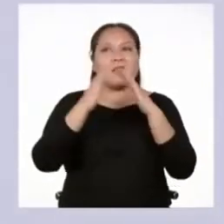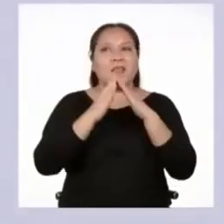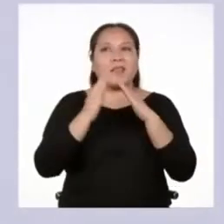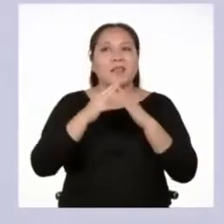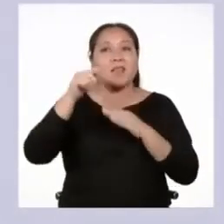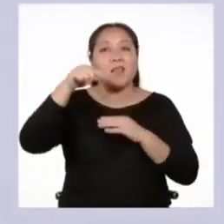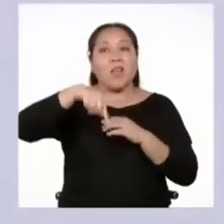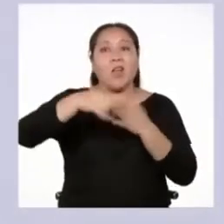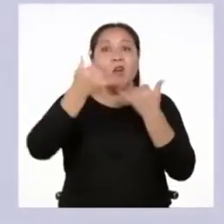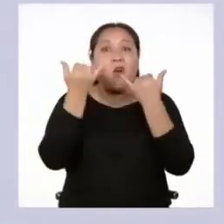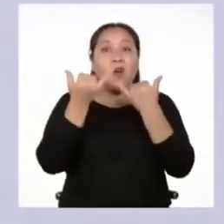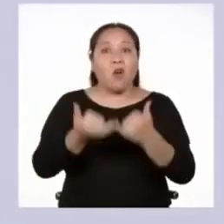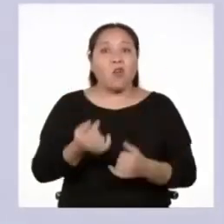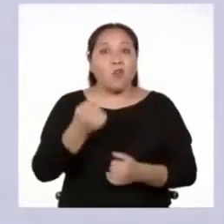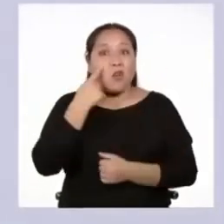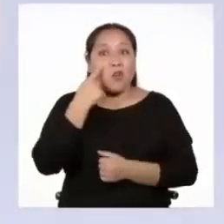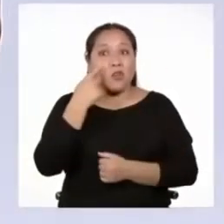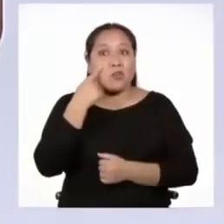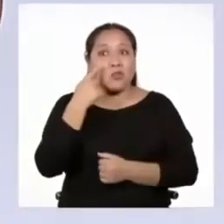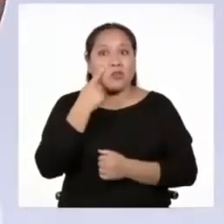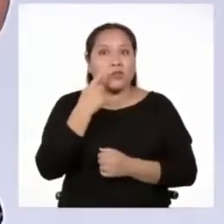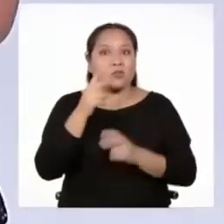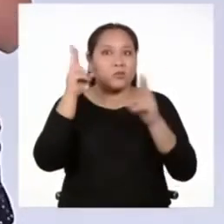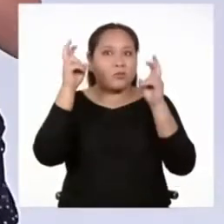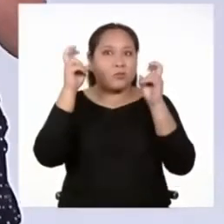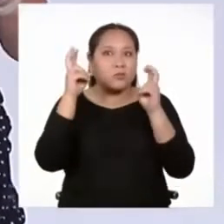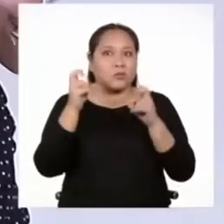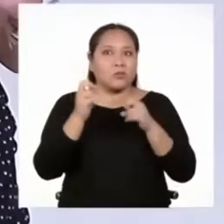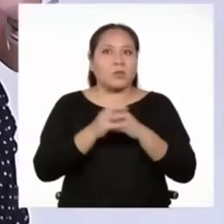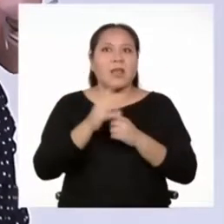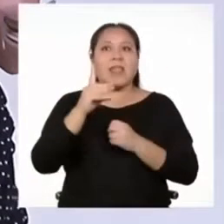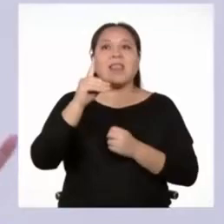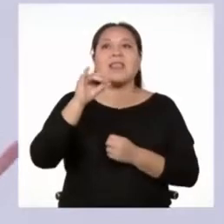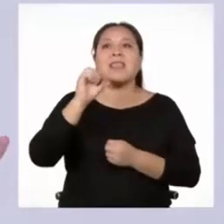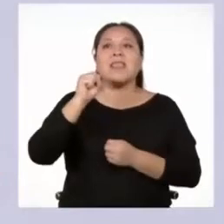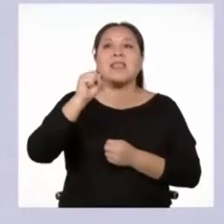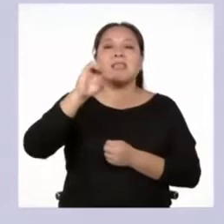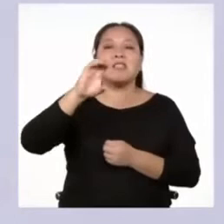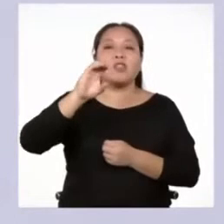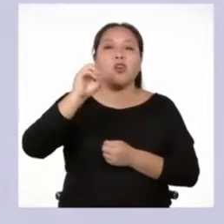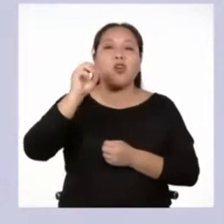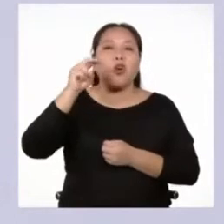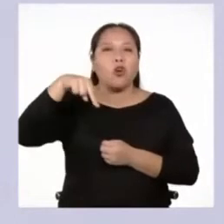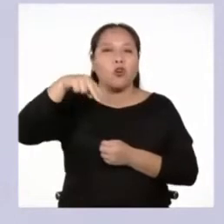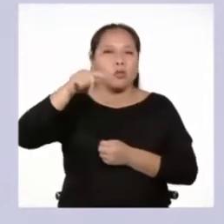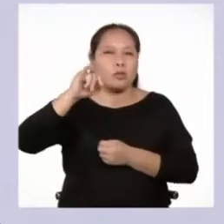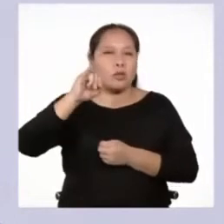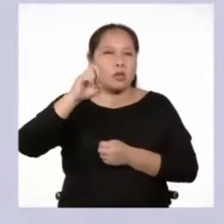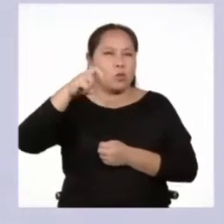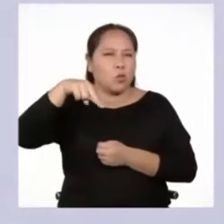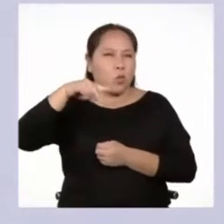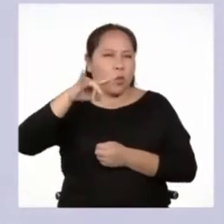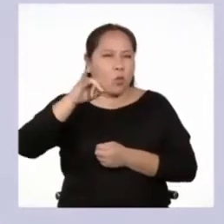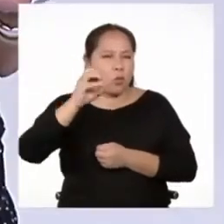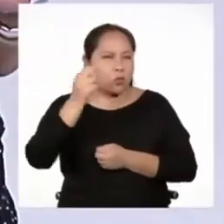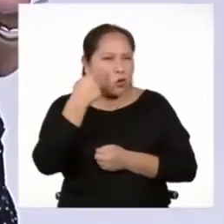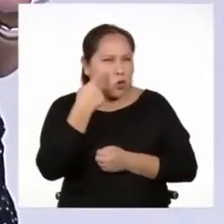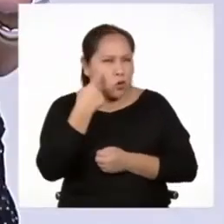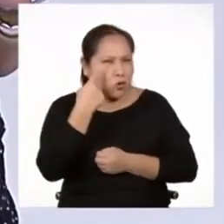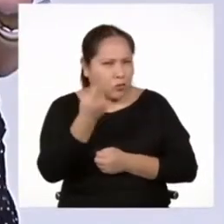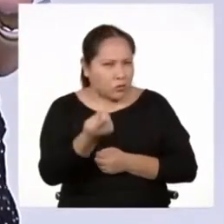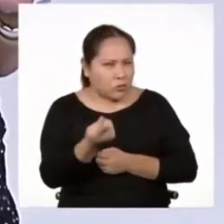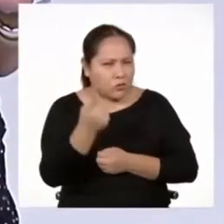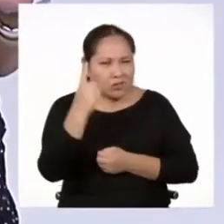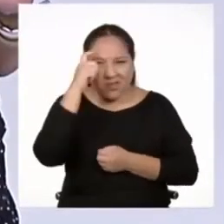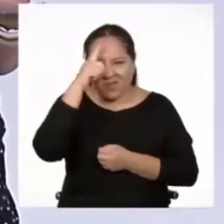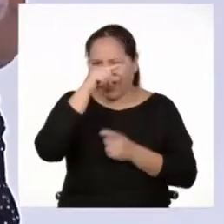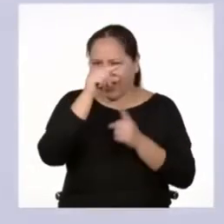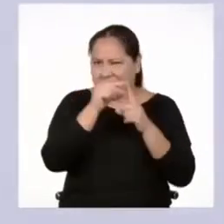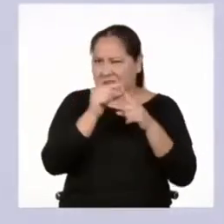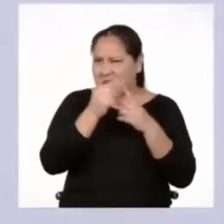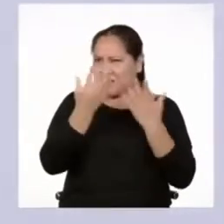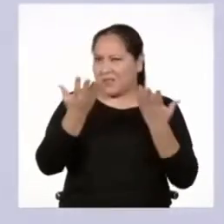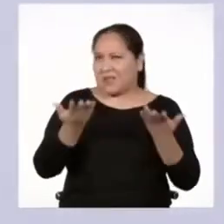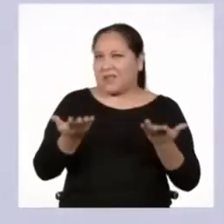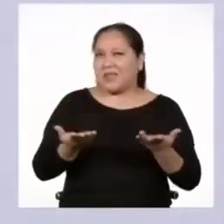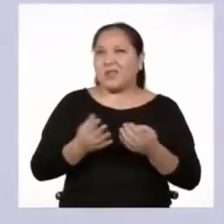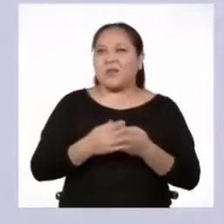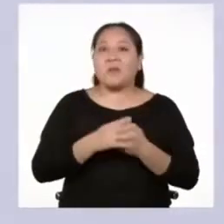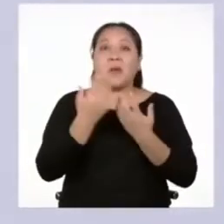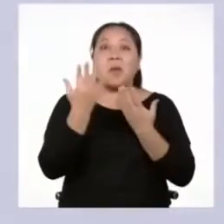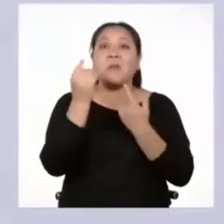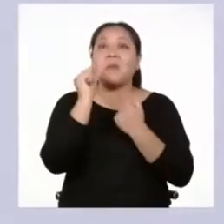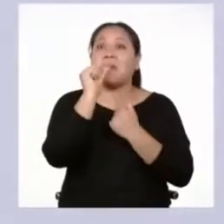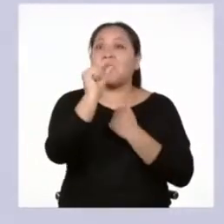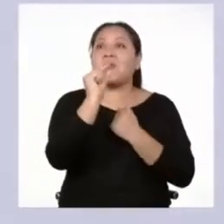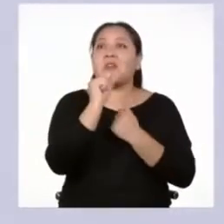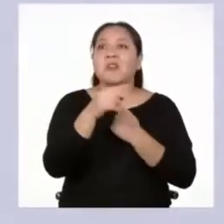El día de hoy conoceremos un tipo de texto discontinuo. ¿Te suena la palabra discontinuo? Difícil palabra, ¿verdad? Pero espera un